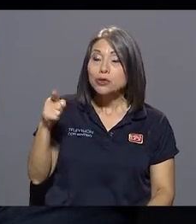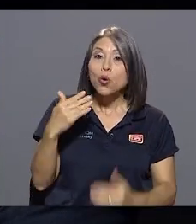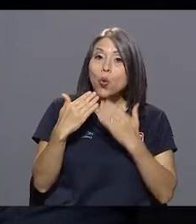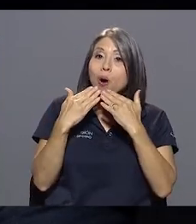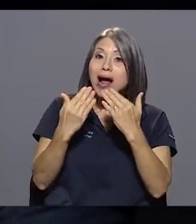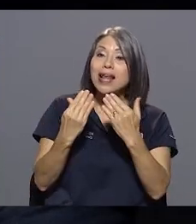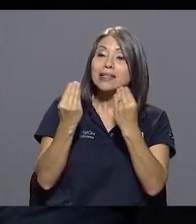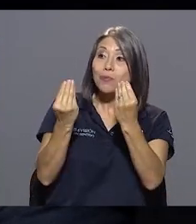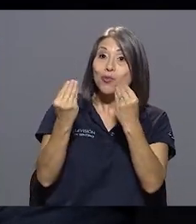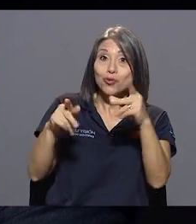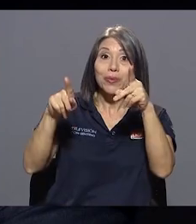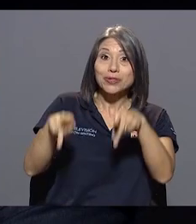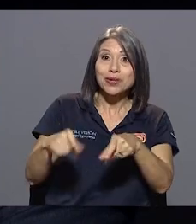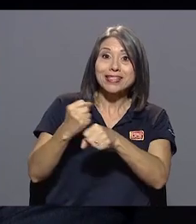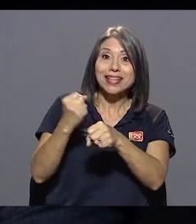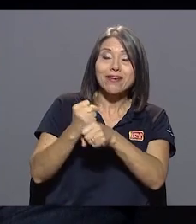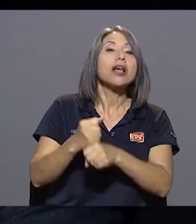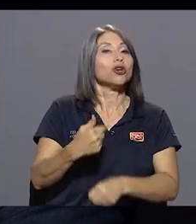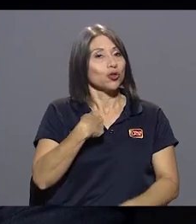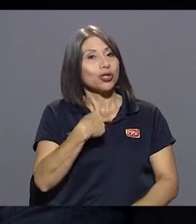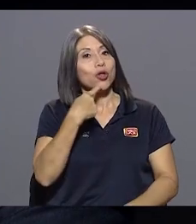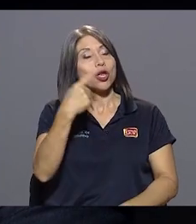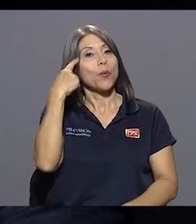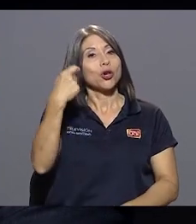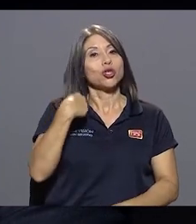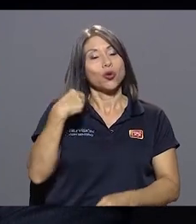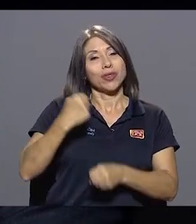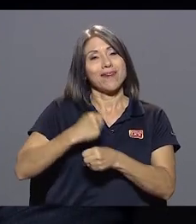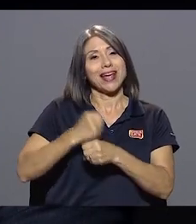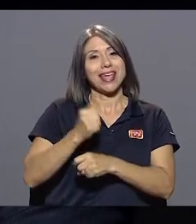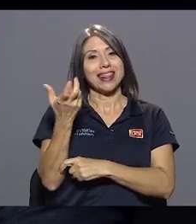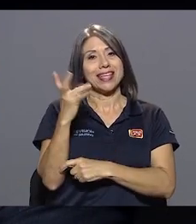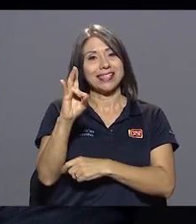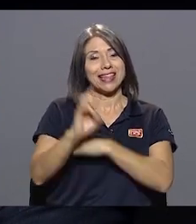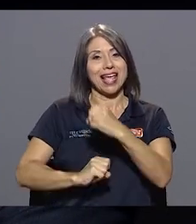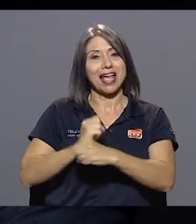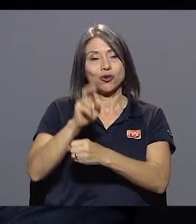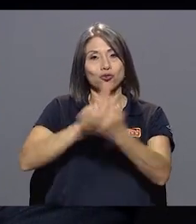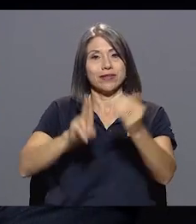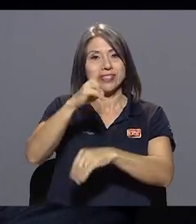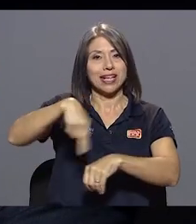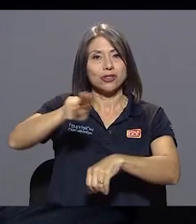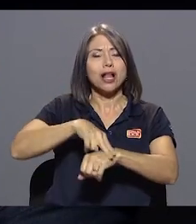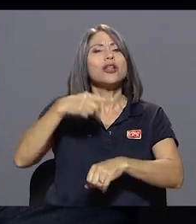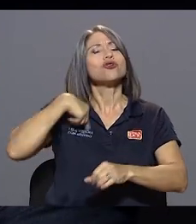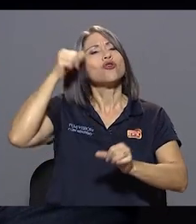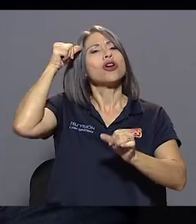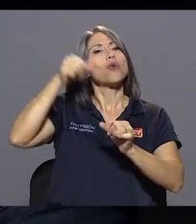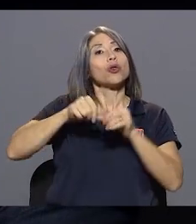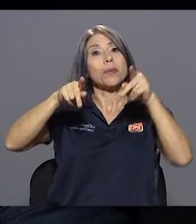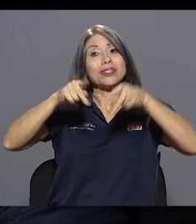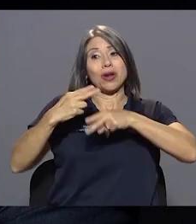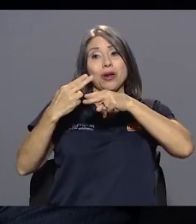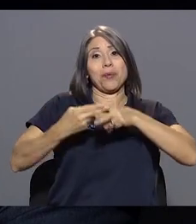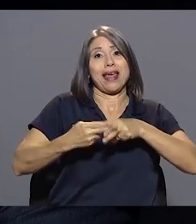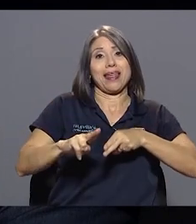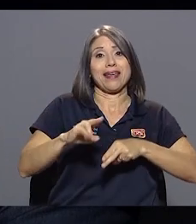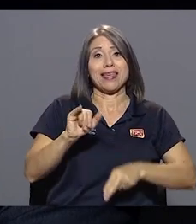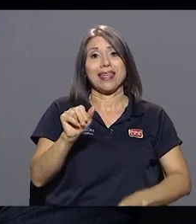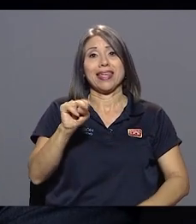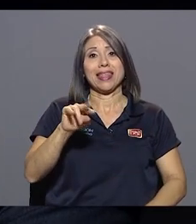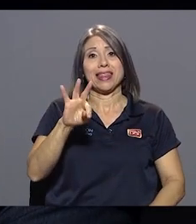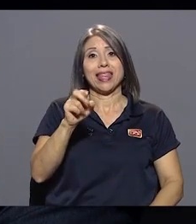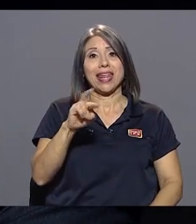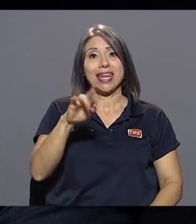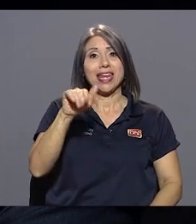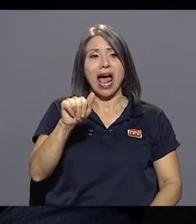Se lo digo porque yo trabajé durante 17 años en la Universidad Nacional y recuerdo cuando un interino tenía problemas y acudía al sindicato. El sindicato era verdaderamente,